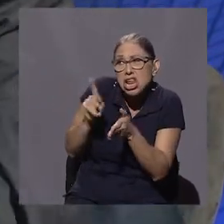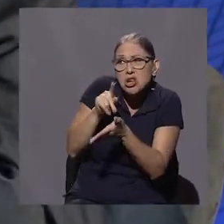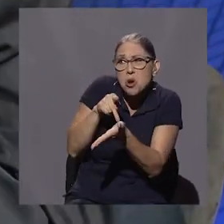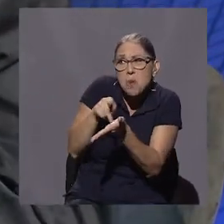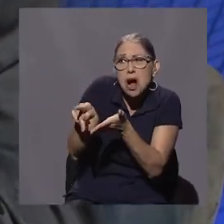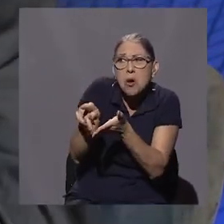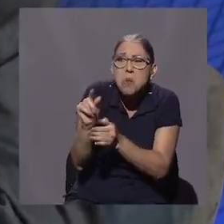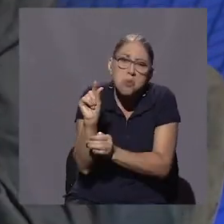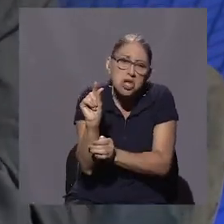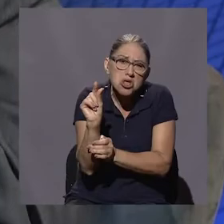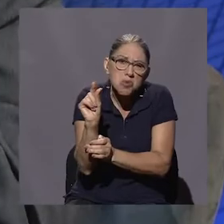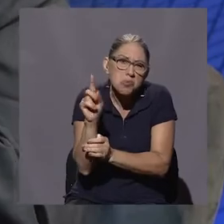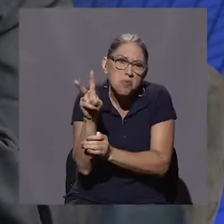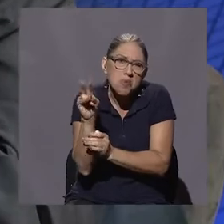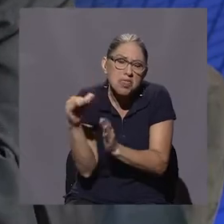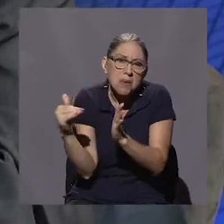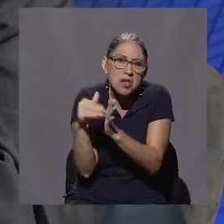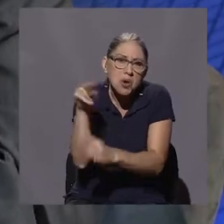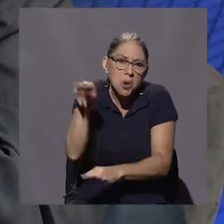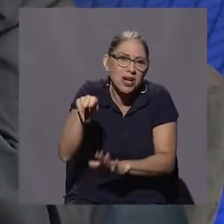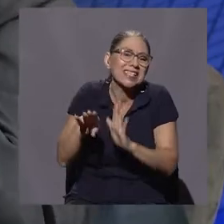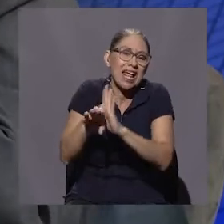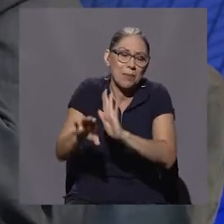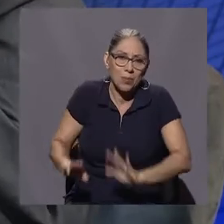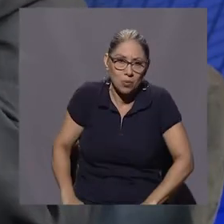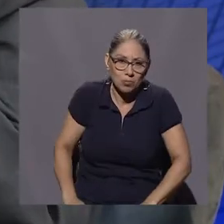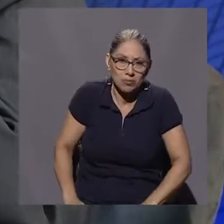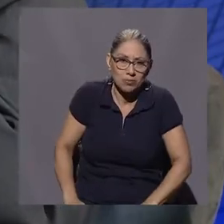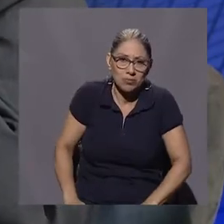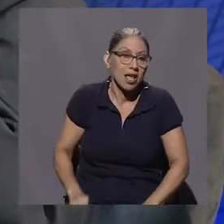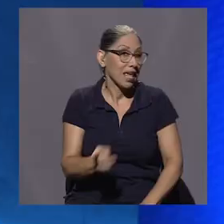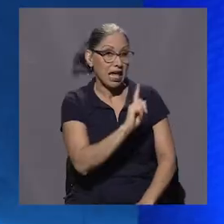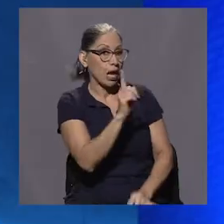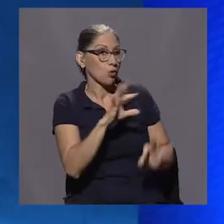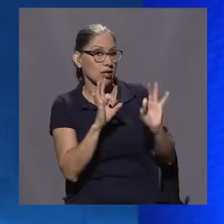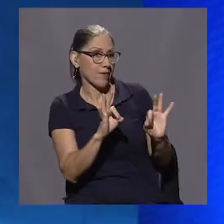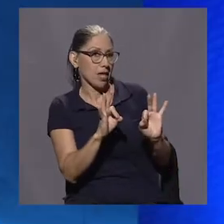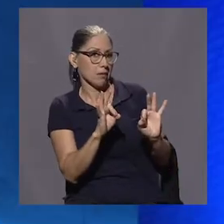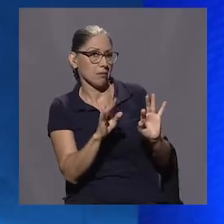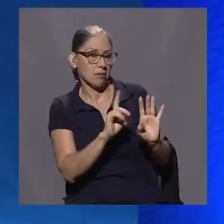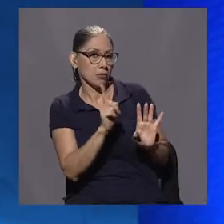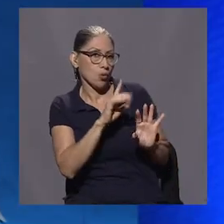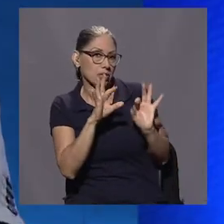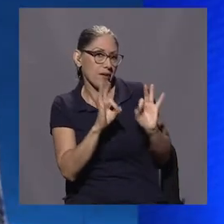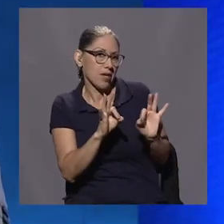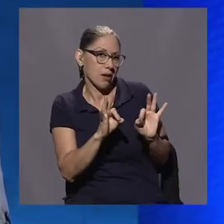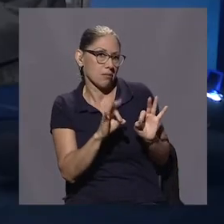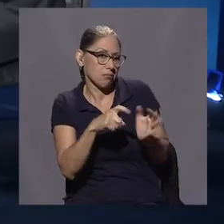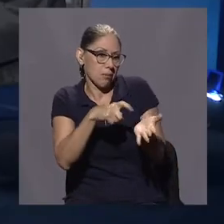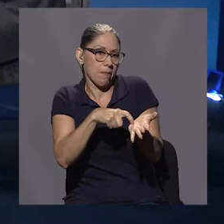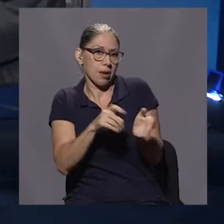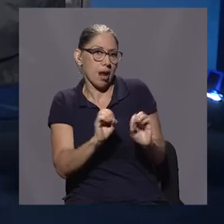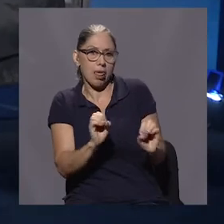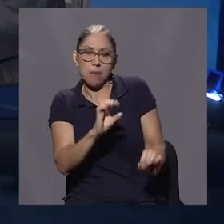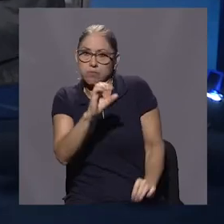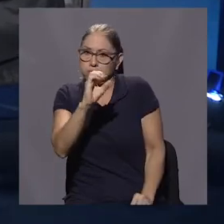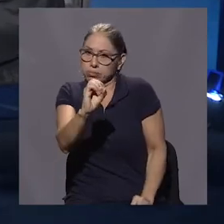20 mil pesos. Pero cuando usted habla... Que no está bien, que no está bien tampoco, obviamente. Que no está bien tampoco.